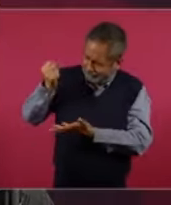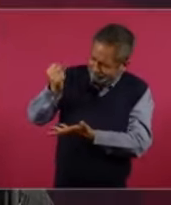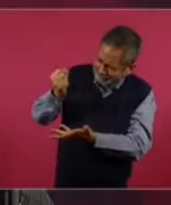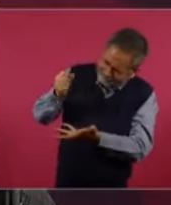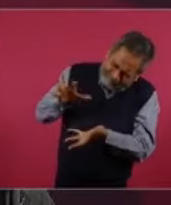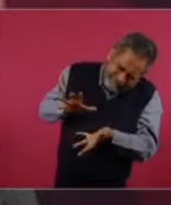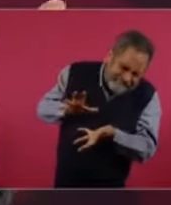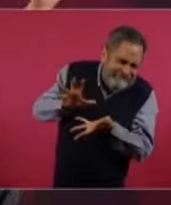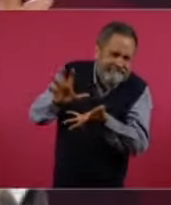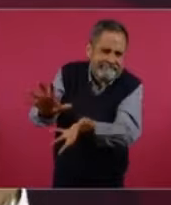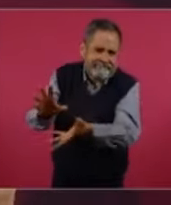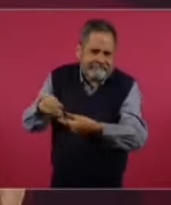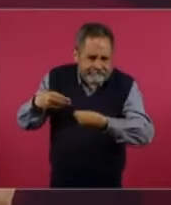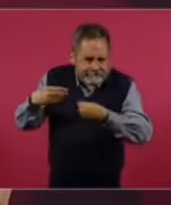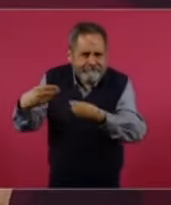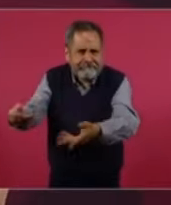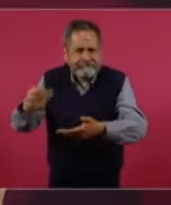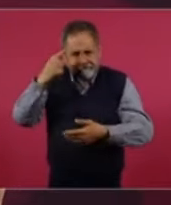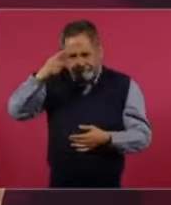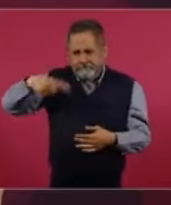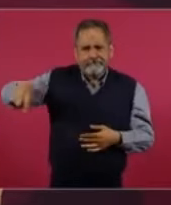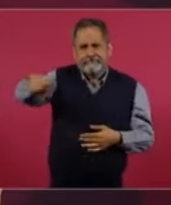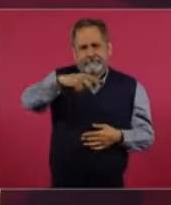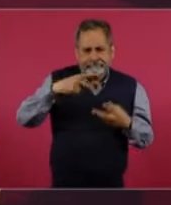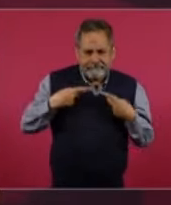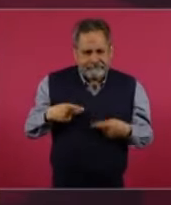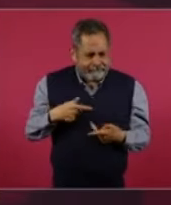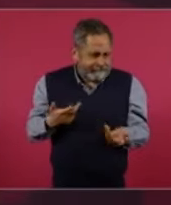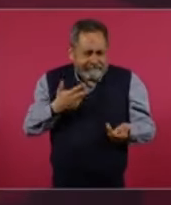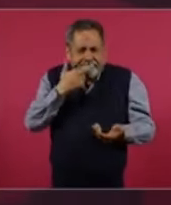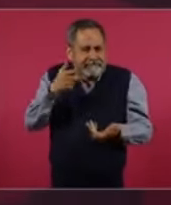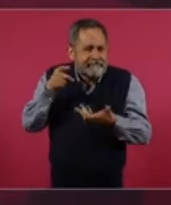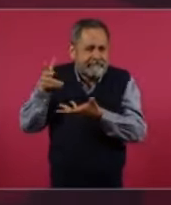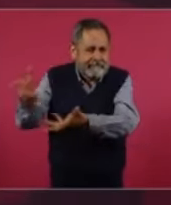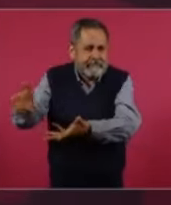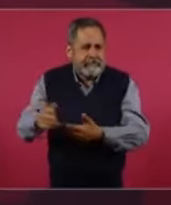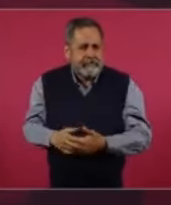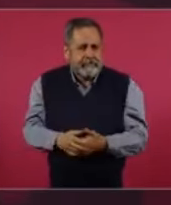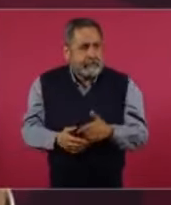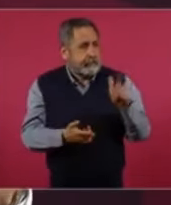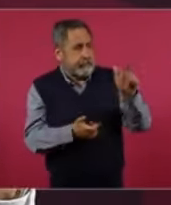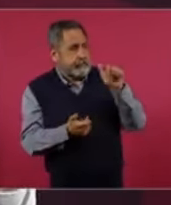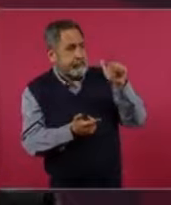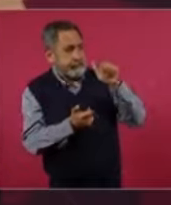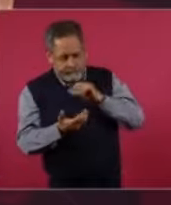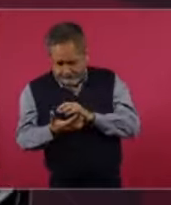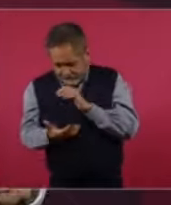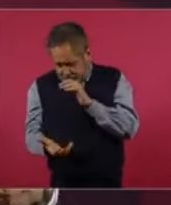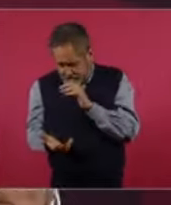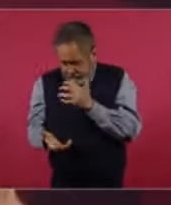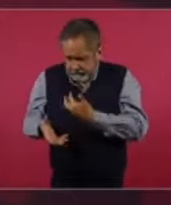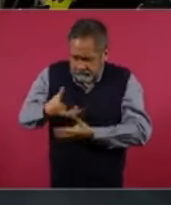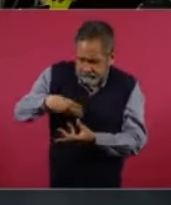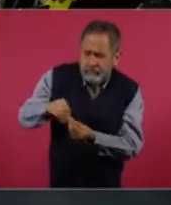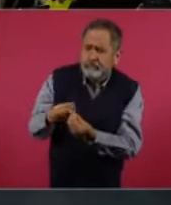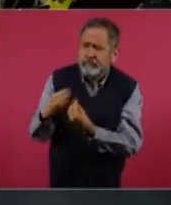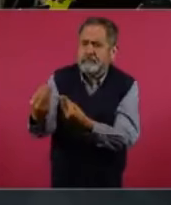lo que ingresa, que se les devuelva.